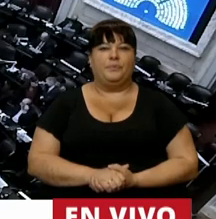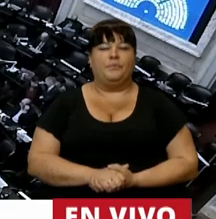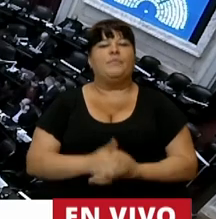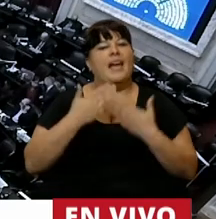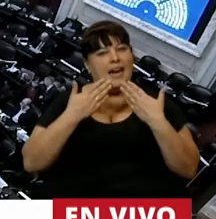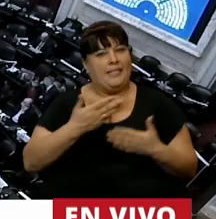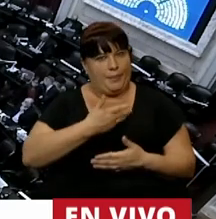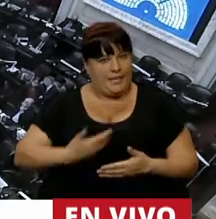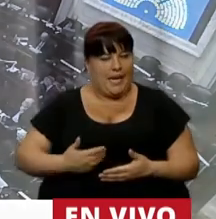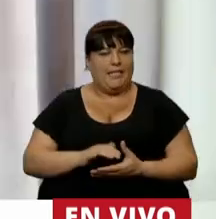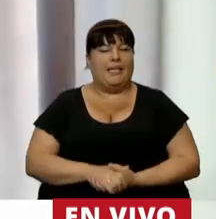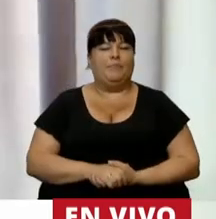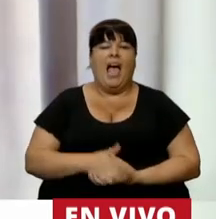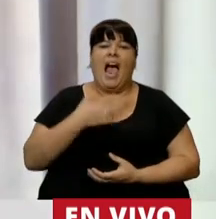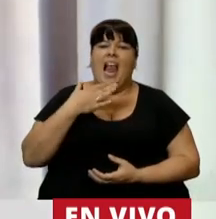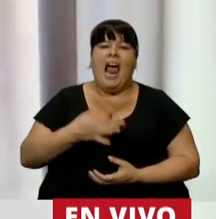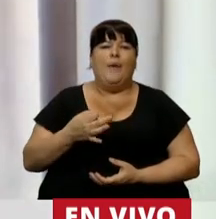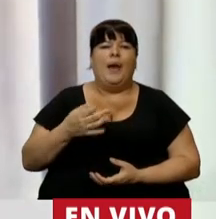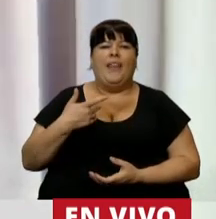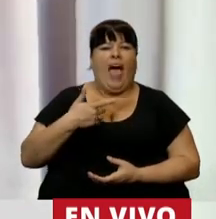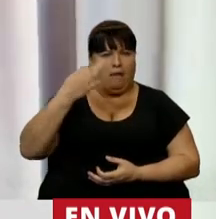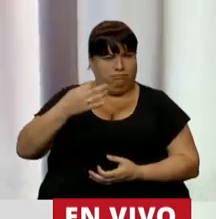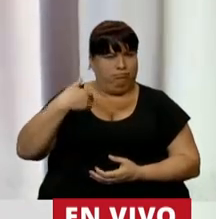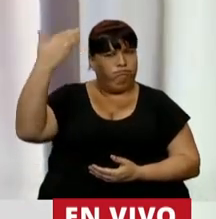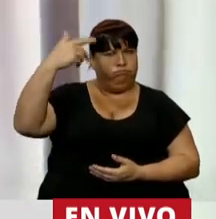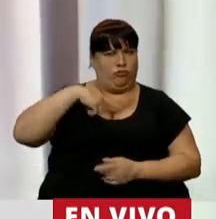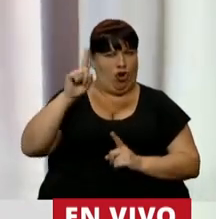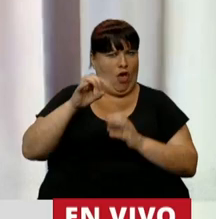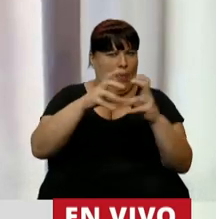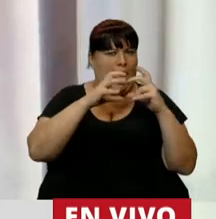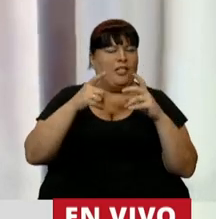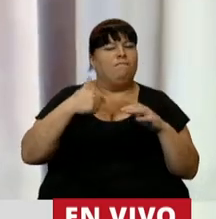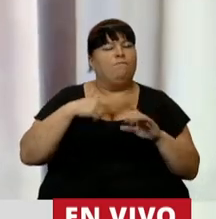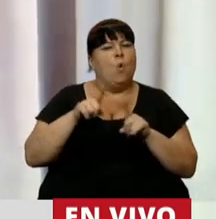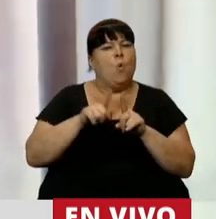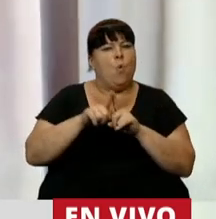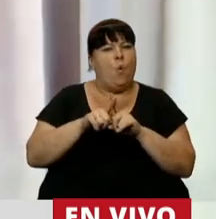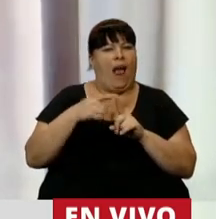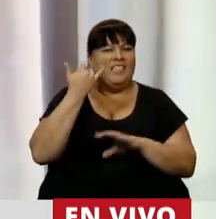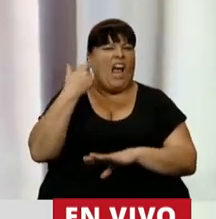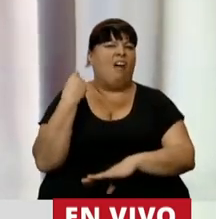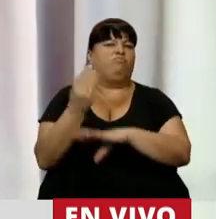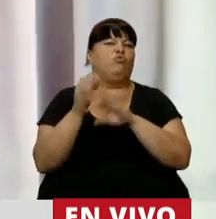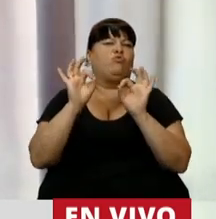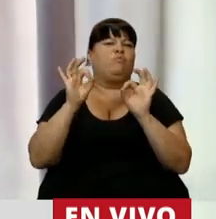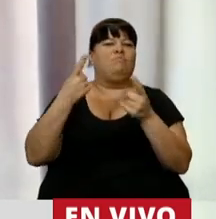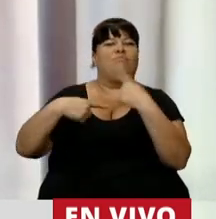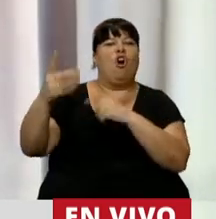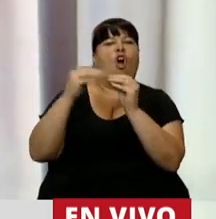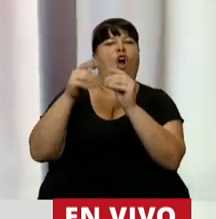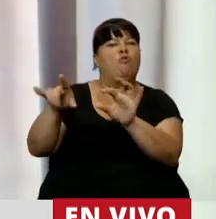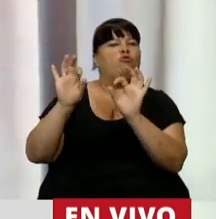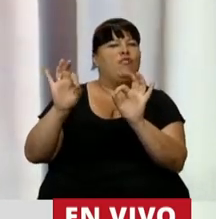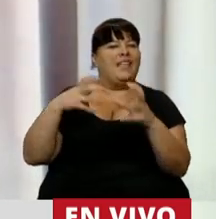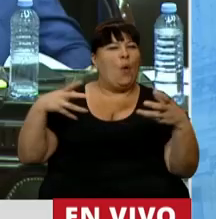Gracias, Presidente. La verdad es que no iba a participar del debate porque me siento ampliamente representada por mis dos